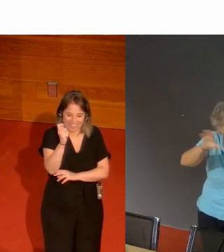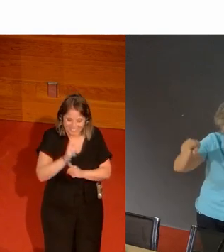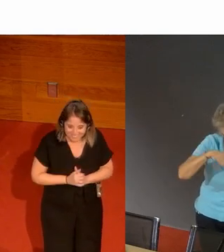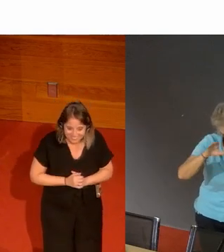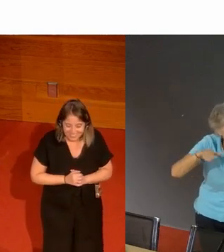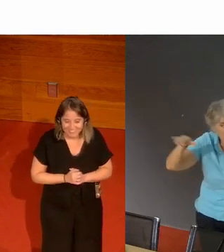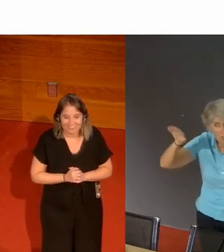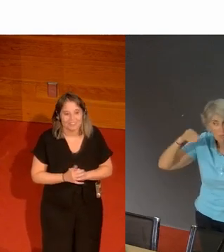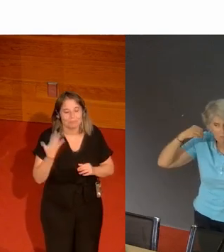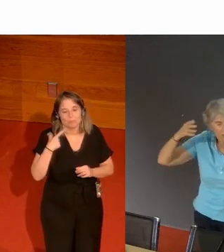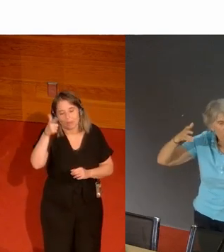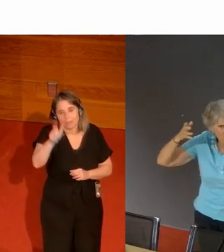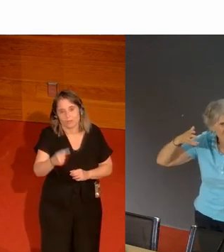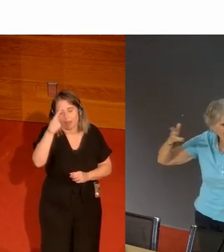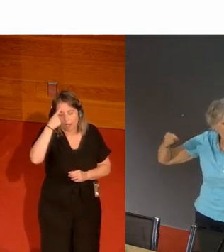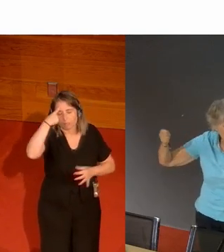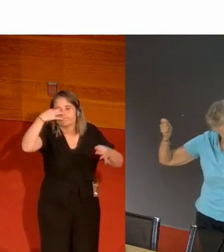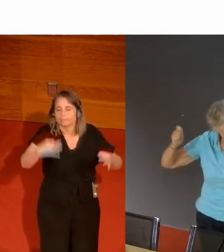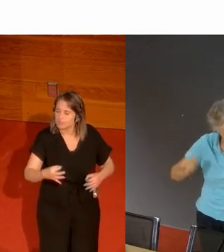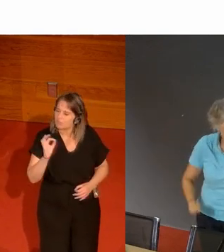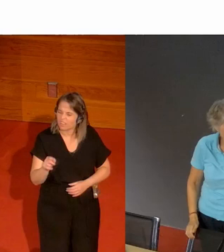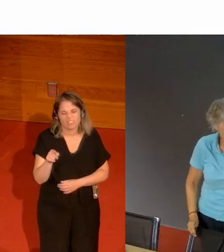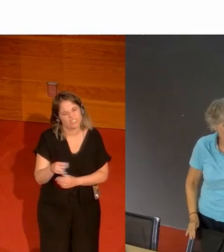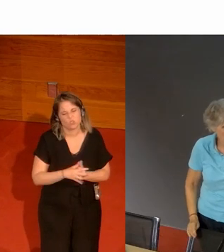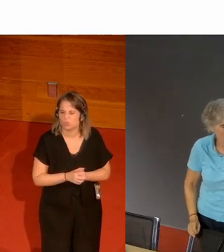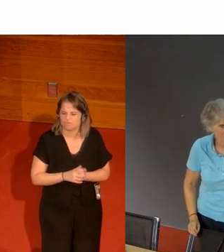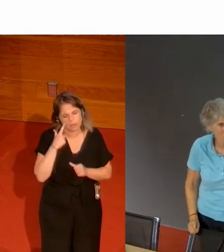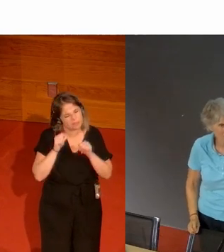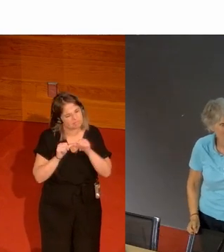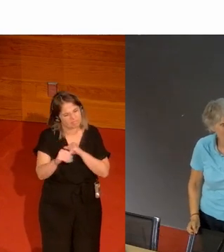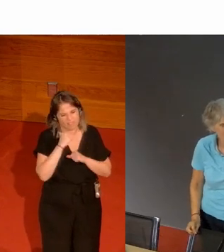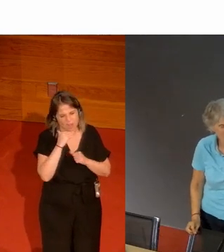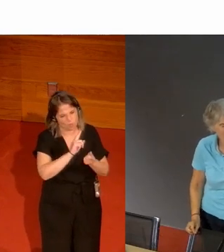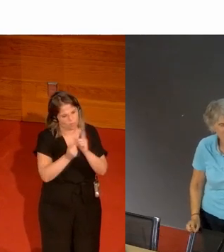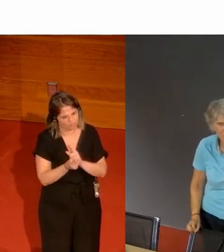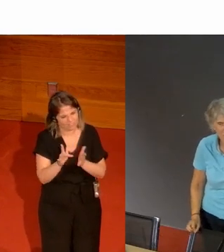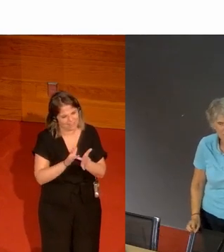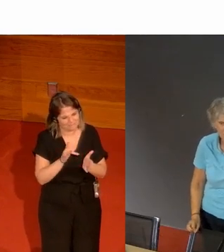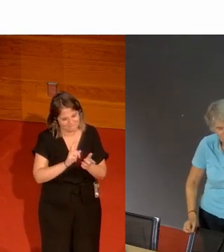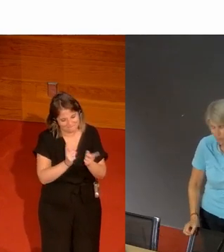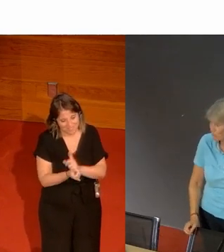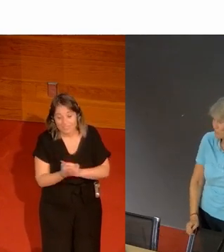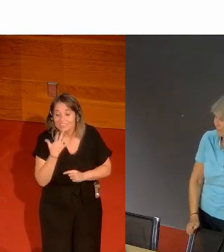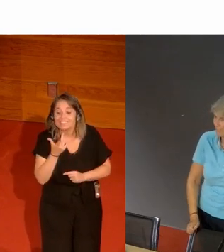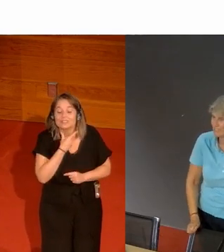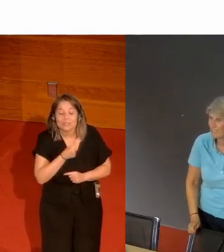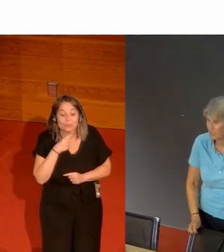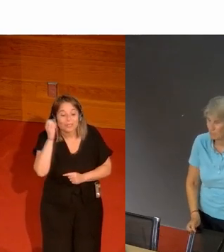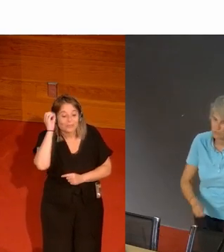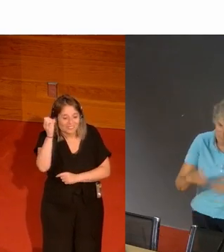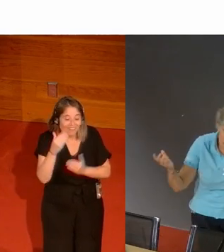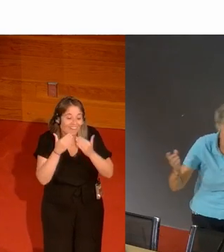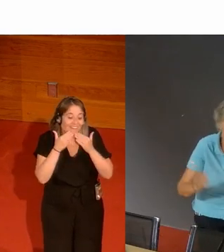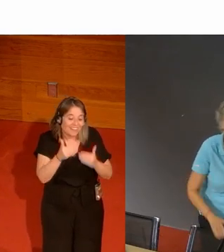los del auditorio que se va convencido de oye esto vamos a ver si podemos hacer algo y arreglarlo así que si os ha gustado muchas gracias